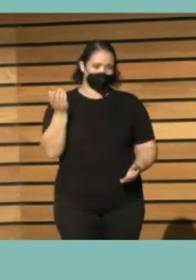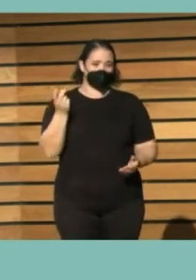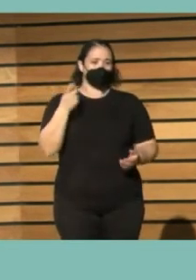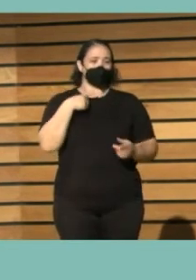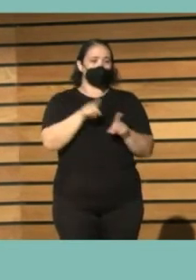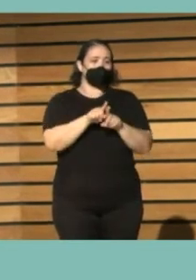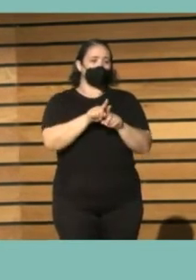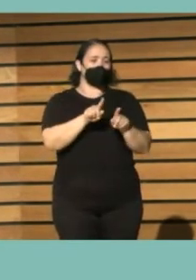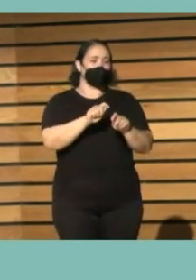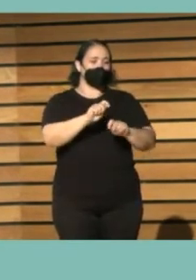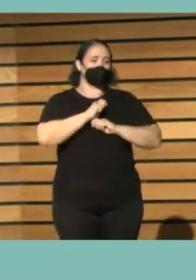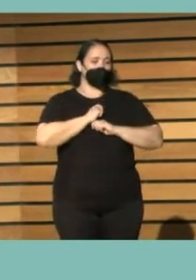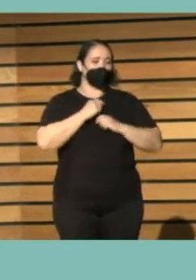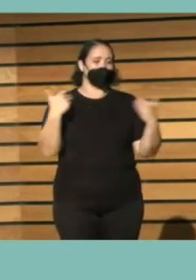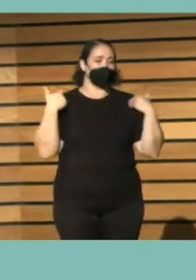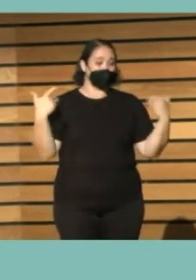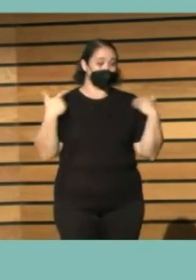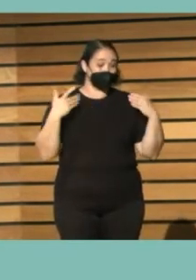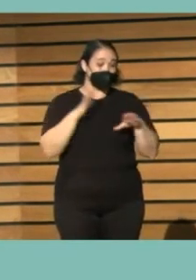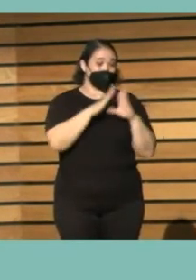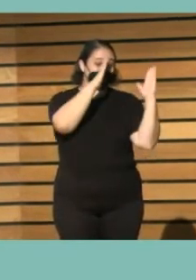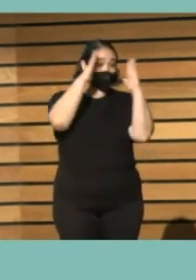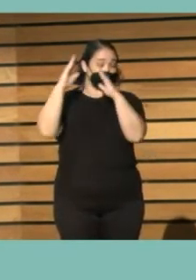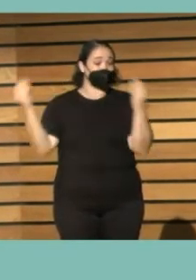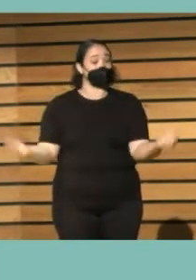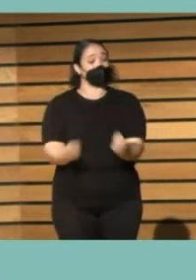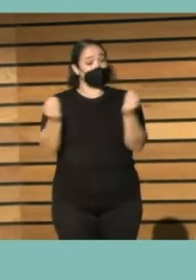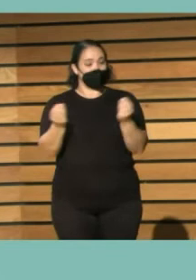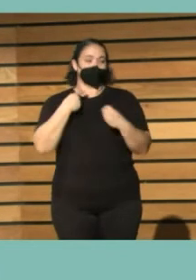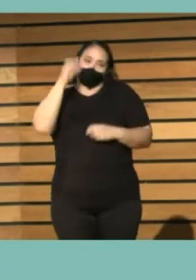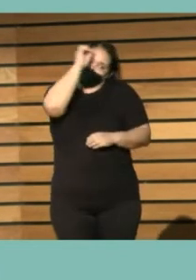gimnasia para aplicar en nuestras bibliotecas sin más